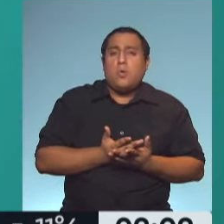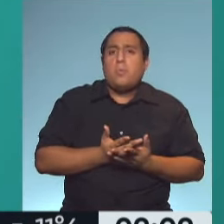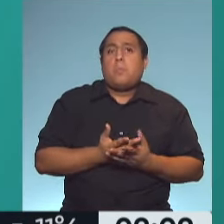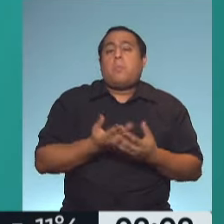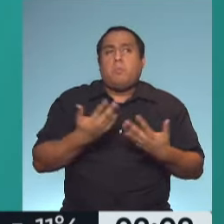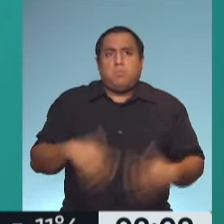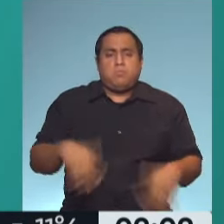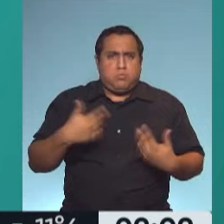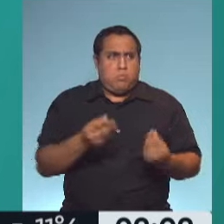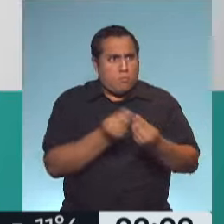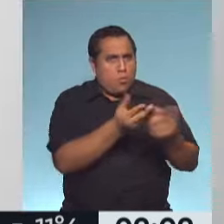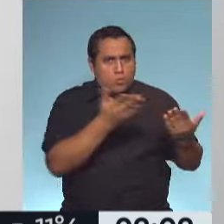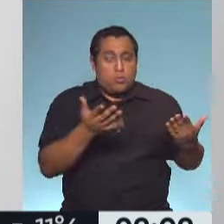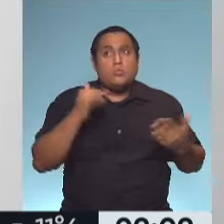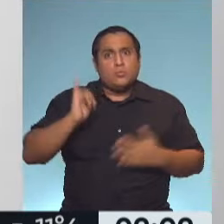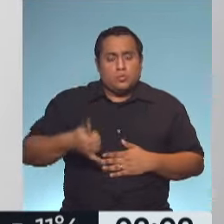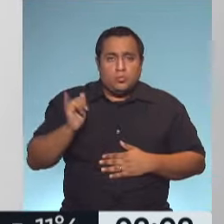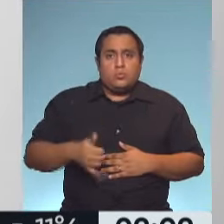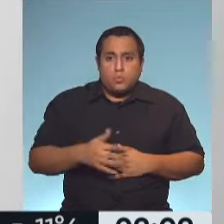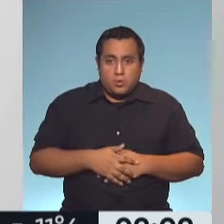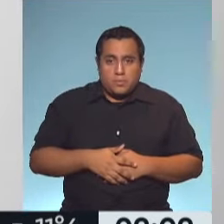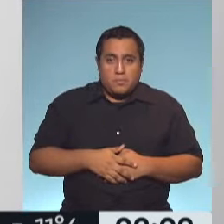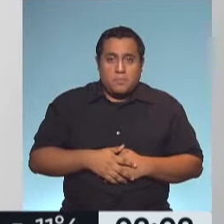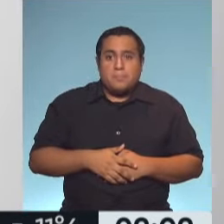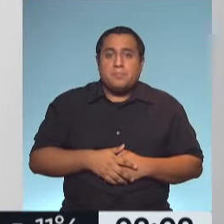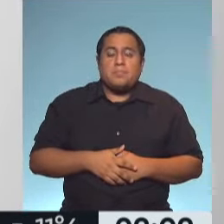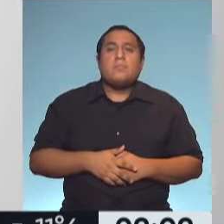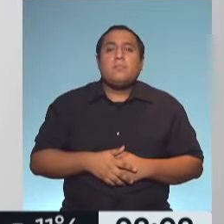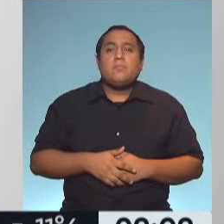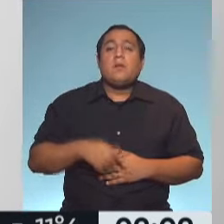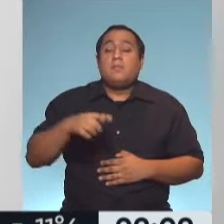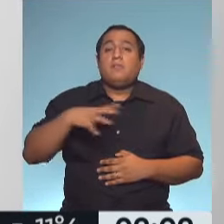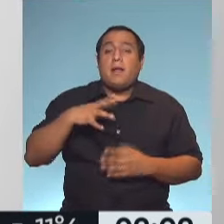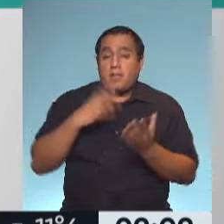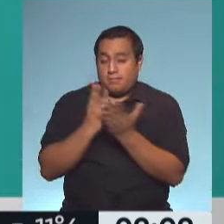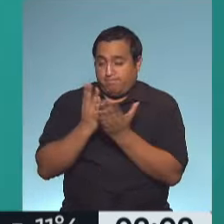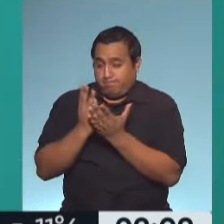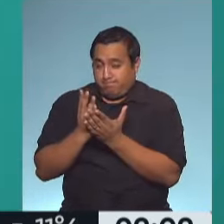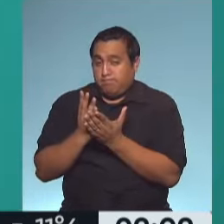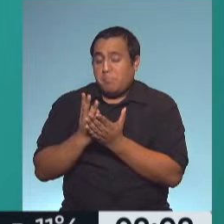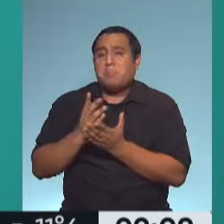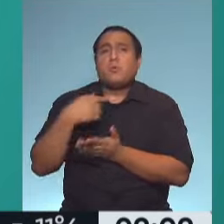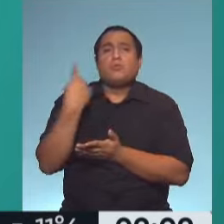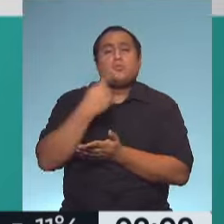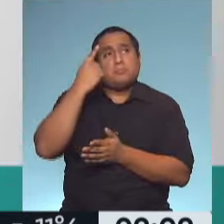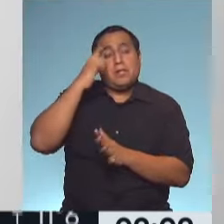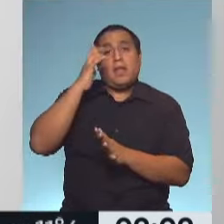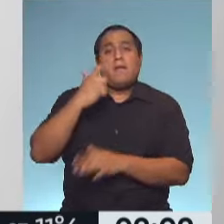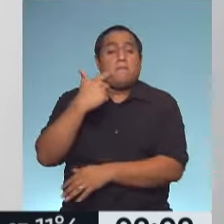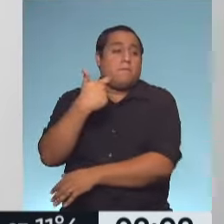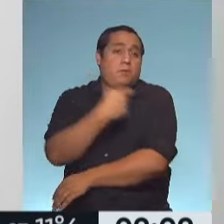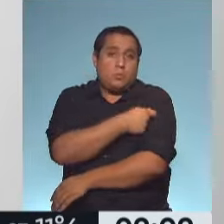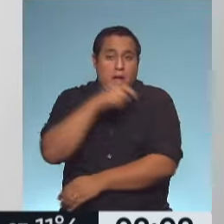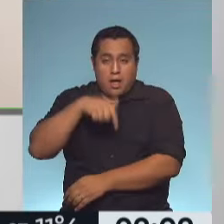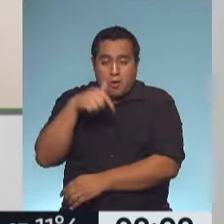porcentaje altísimo, realmente. Es muy interesante. Y esto está en estudio, pero lo que creemos que la vacuna, en esta